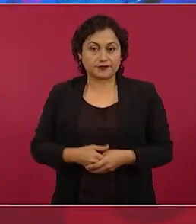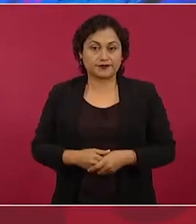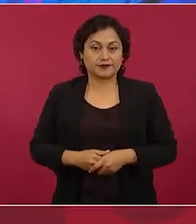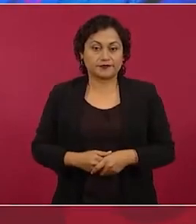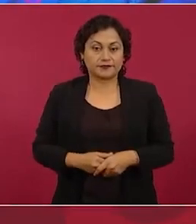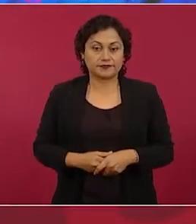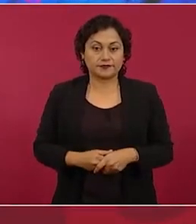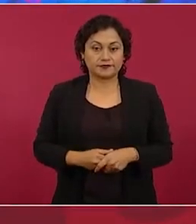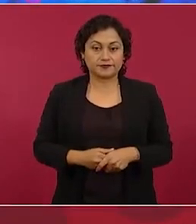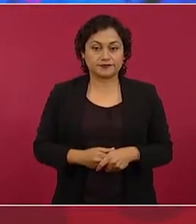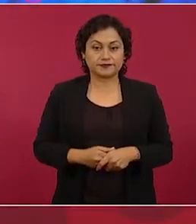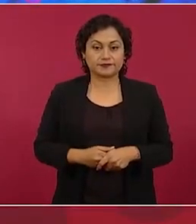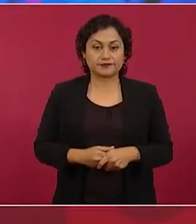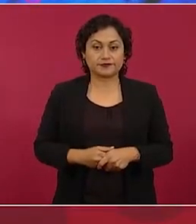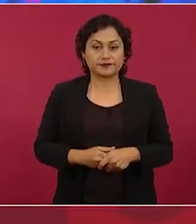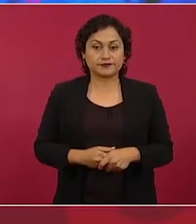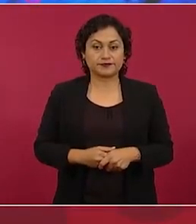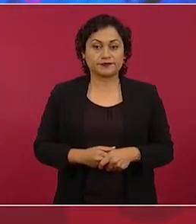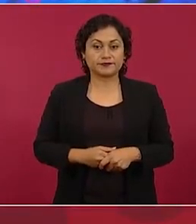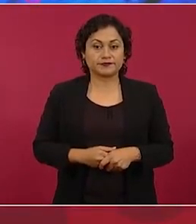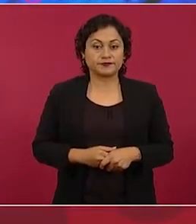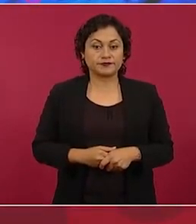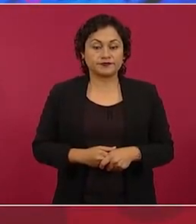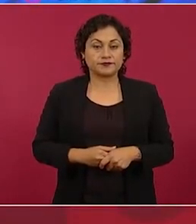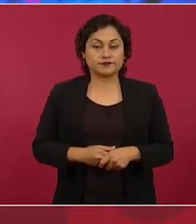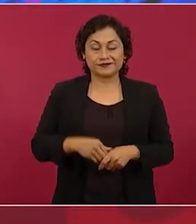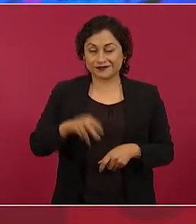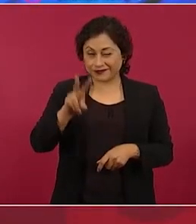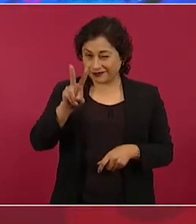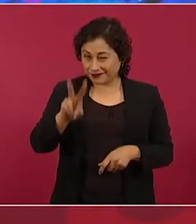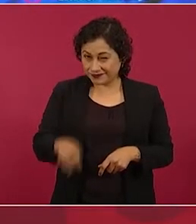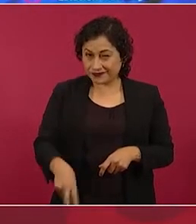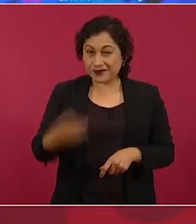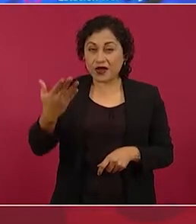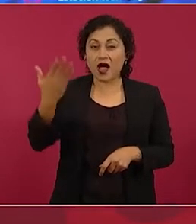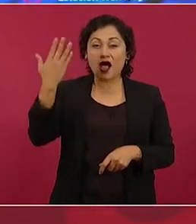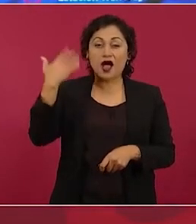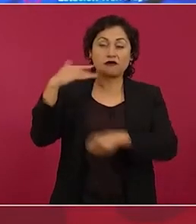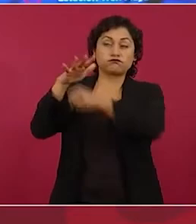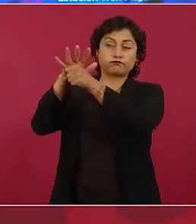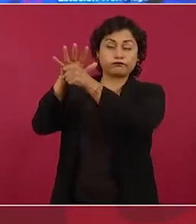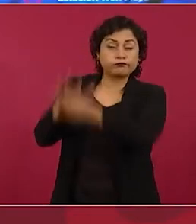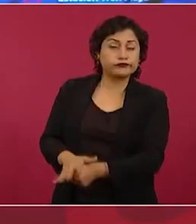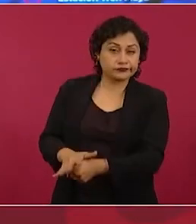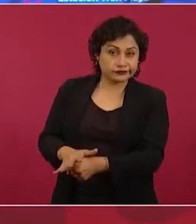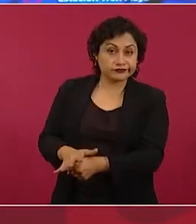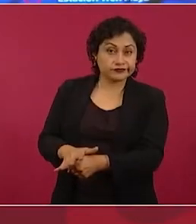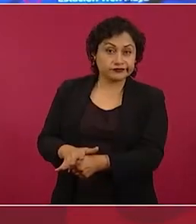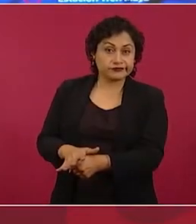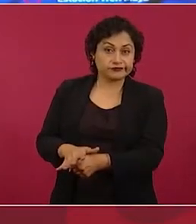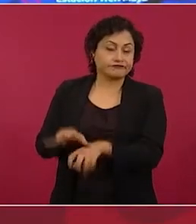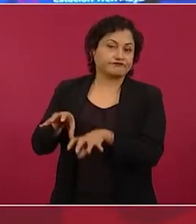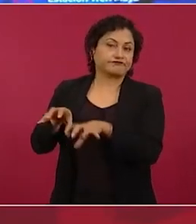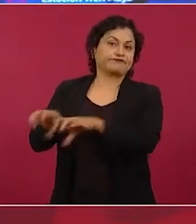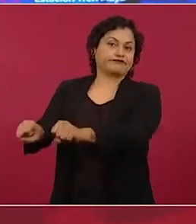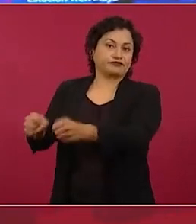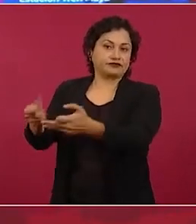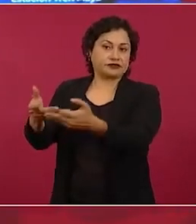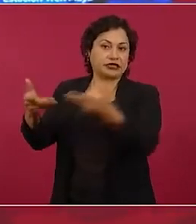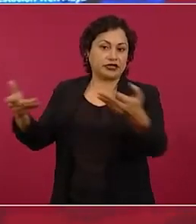Fue tan fuerte la represión, aquí estuvo